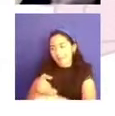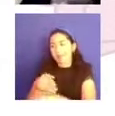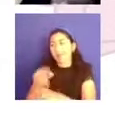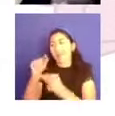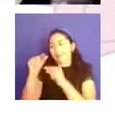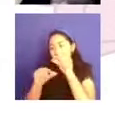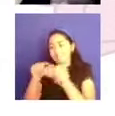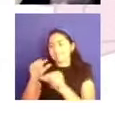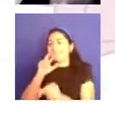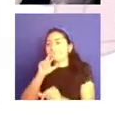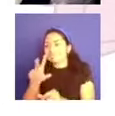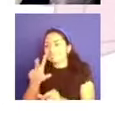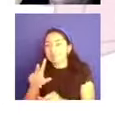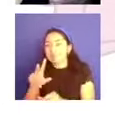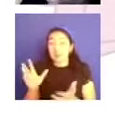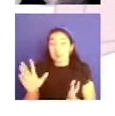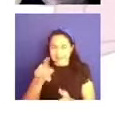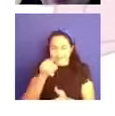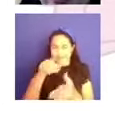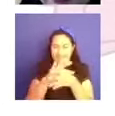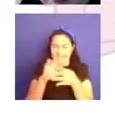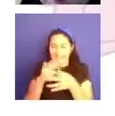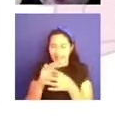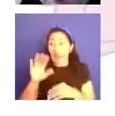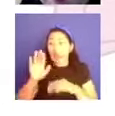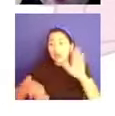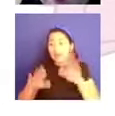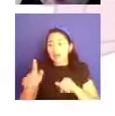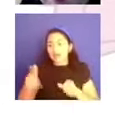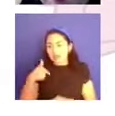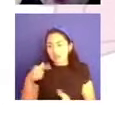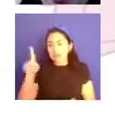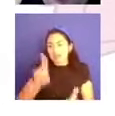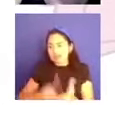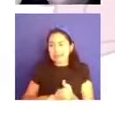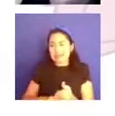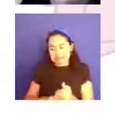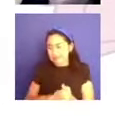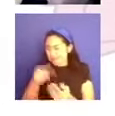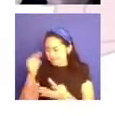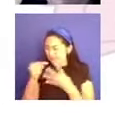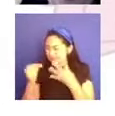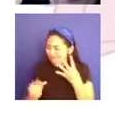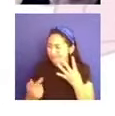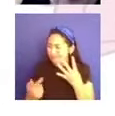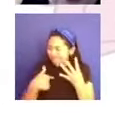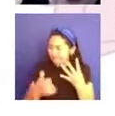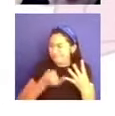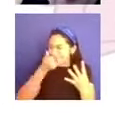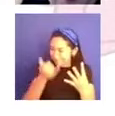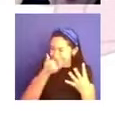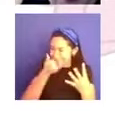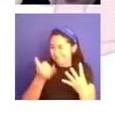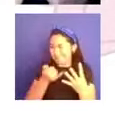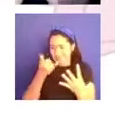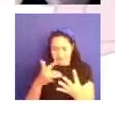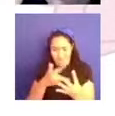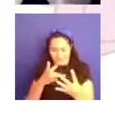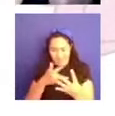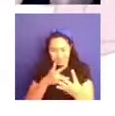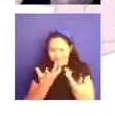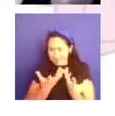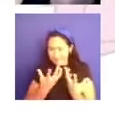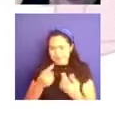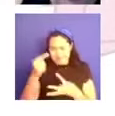¿no? A veces acepto a mi monstruo y hacemos las paces. Todos tenemos nuestro lado oscuro del corazón, somos